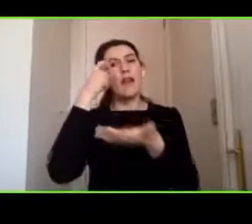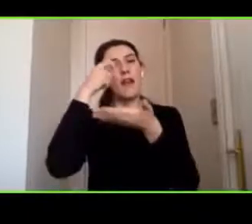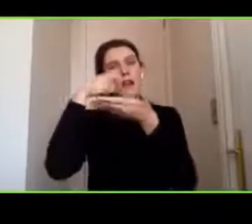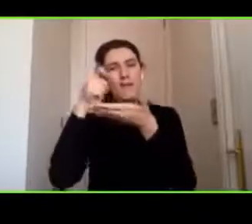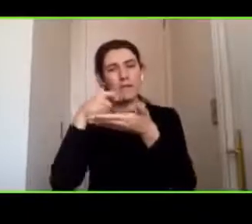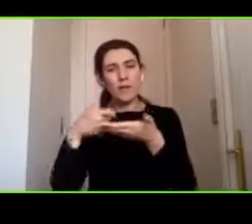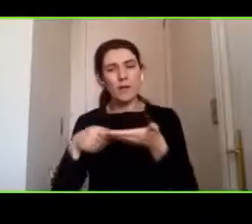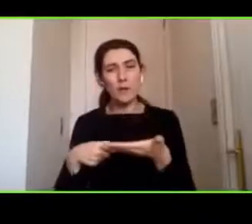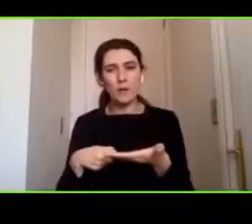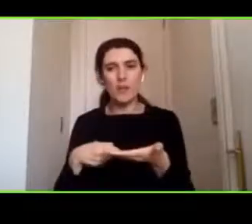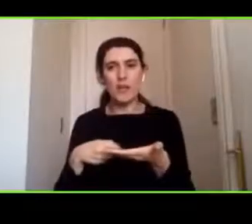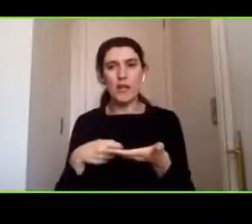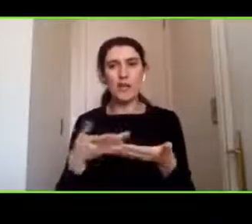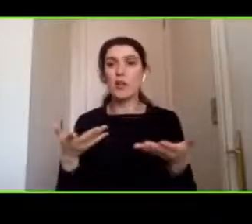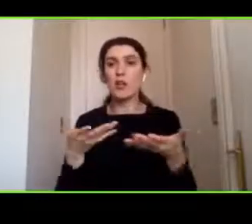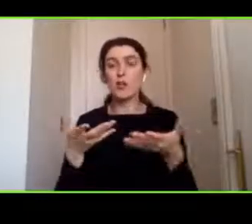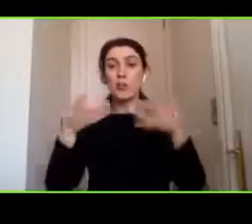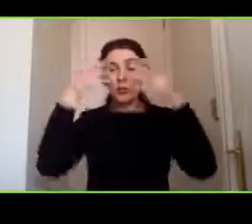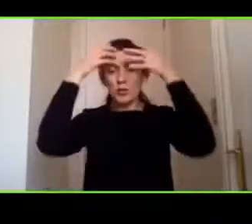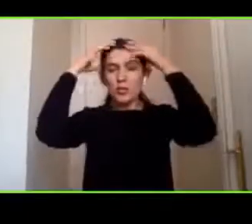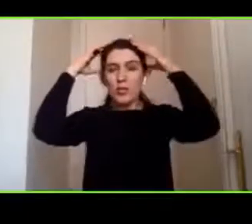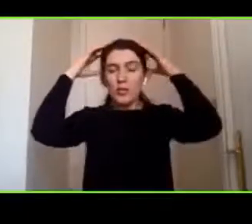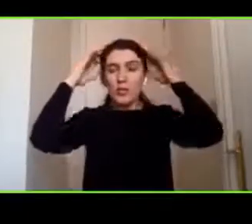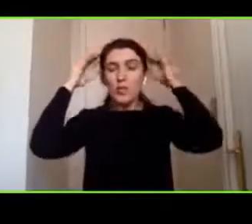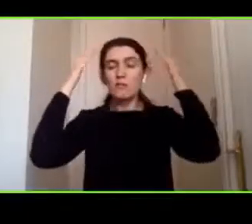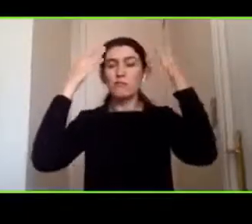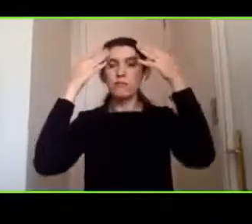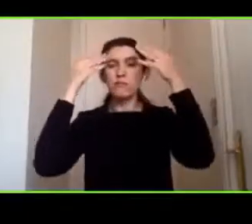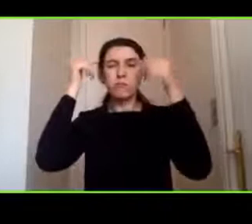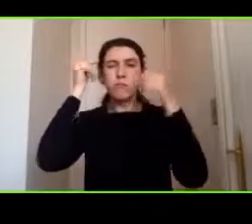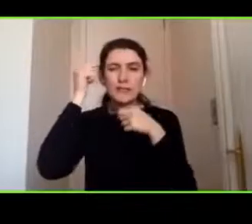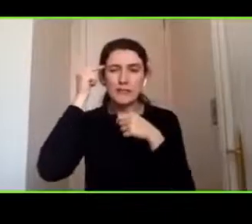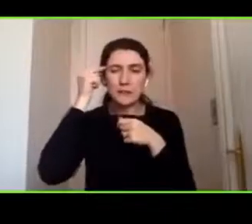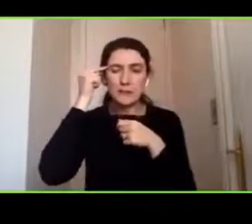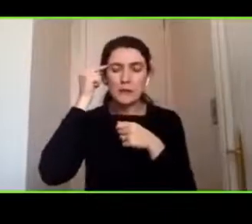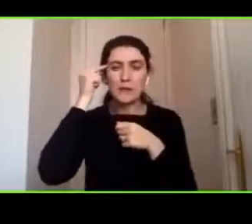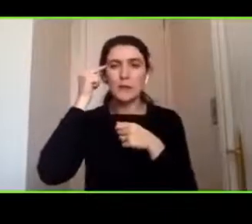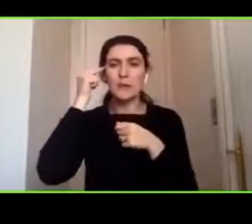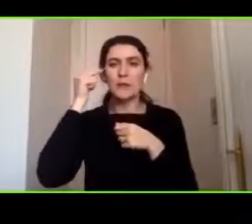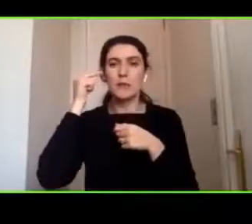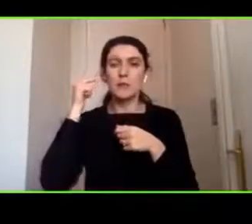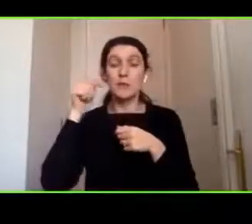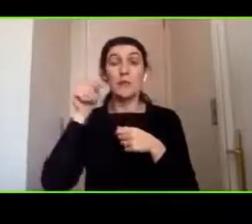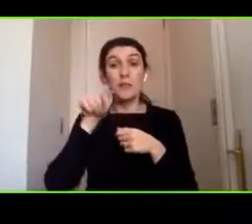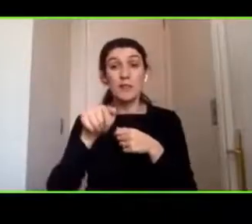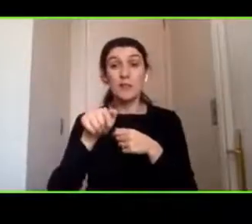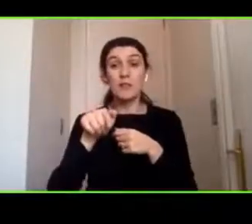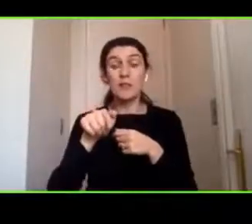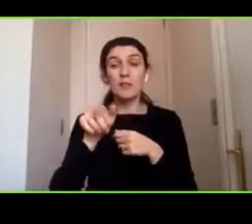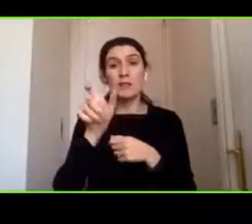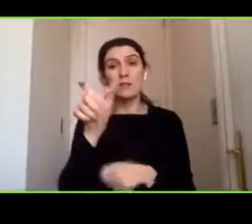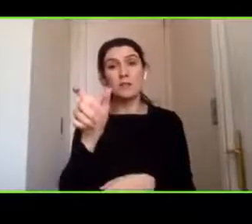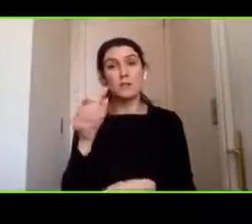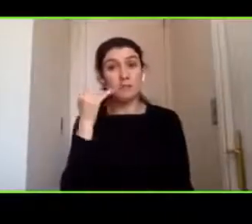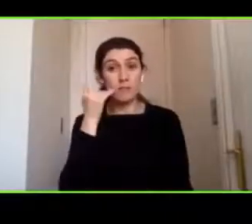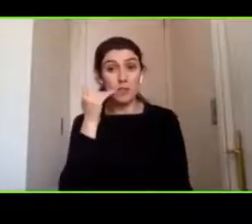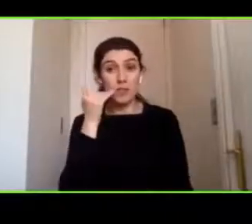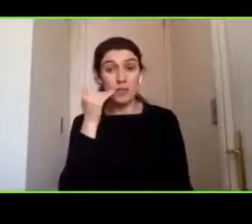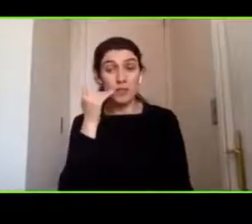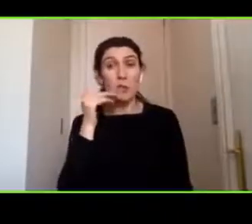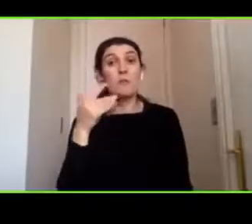neurocognitivas porque efectivamente este es un paciente que en algún minuto se va a ser un